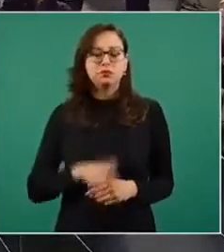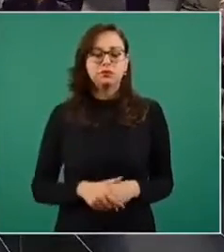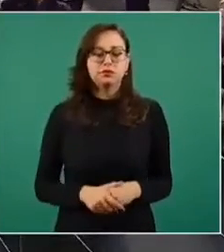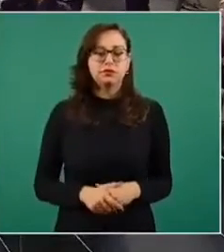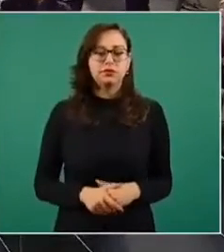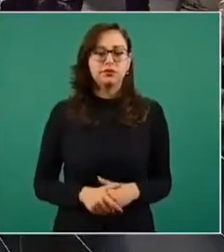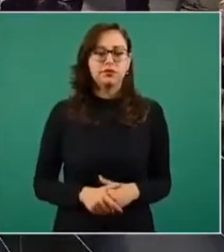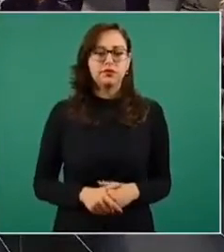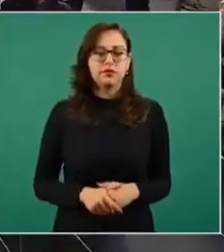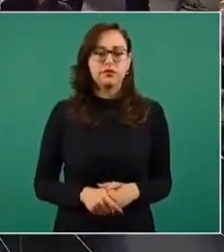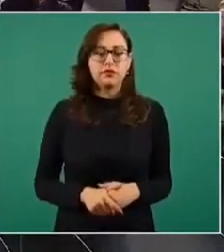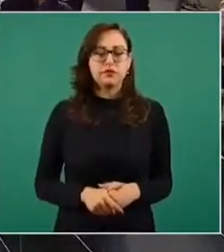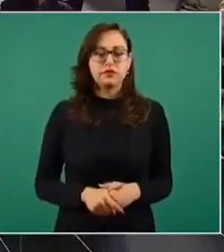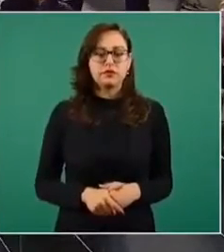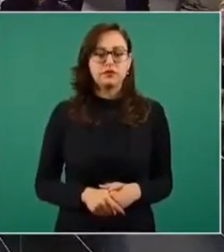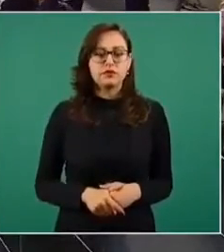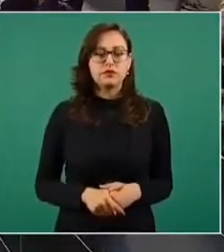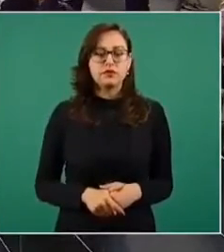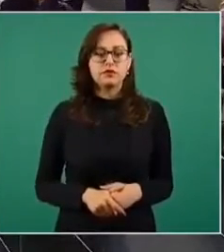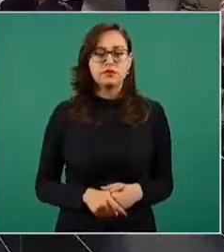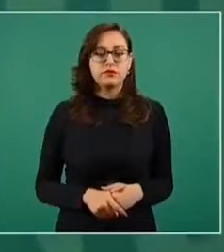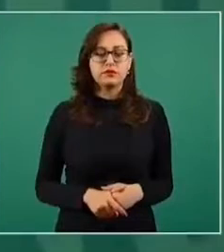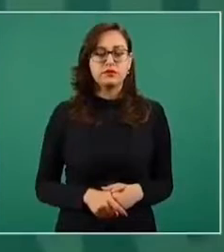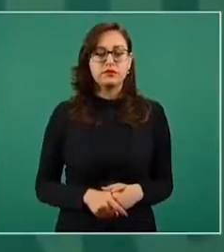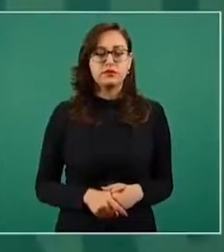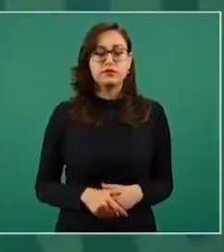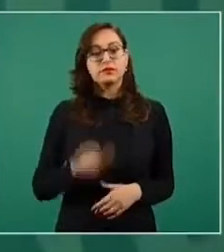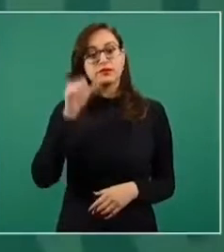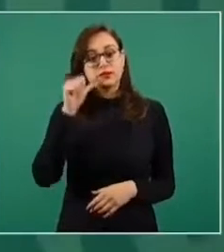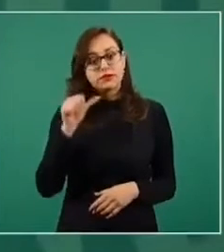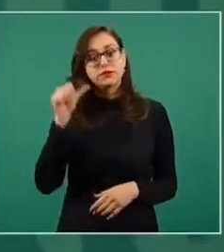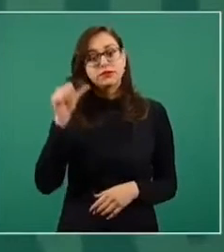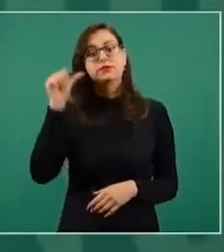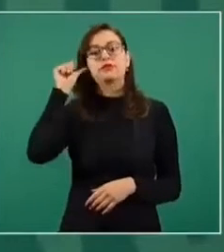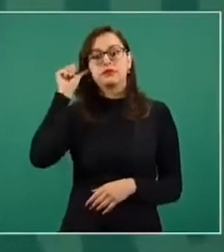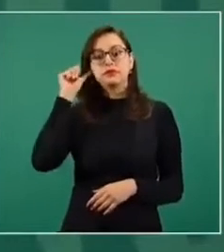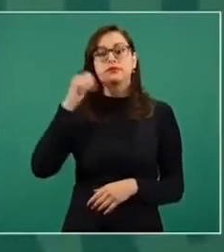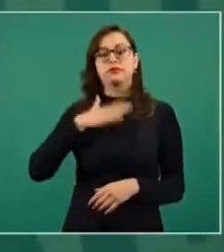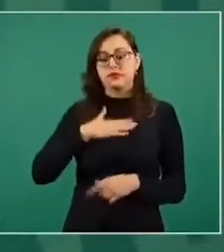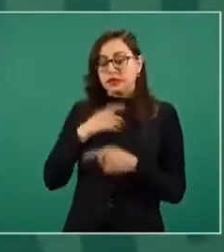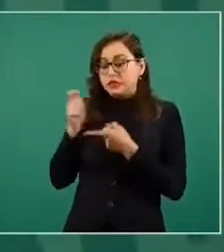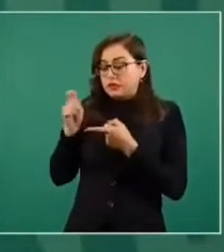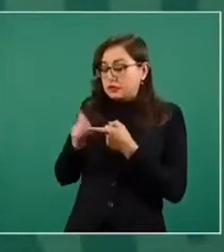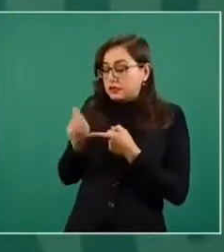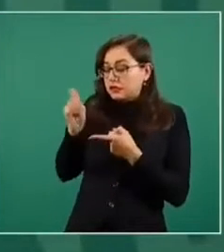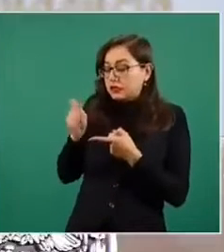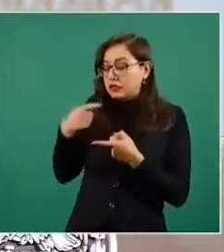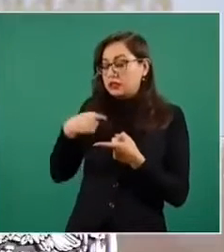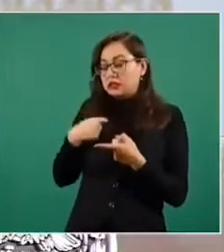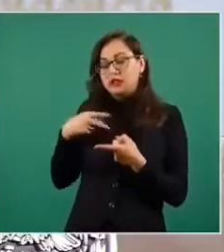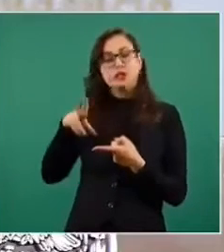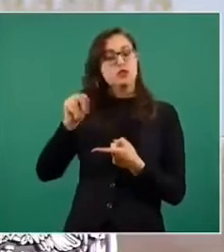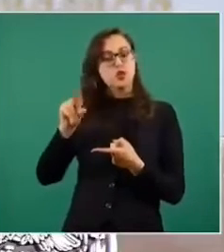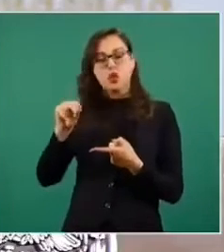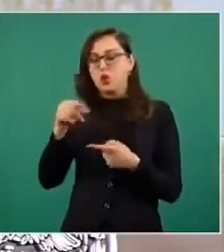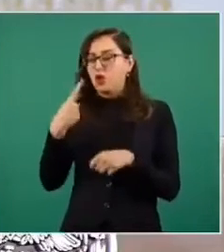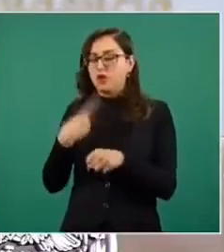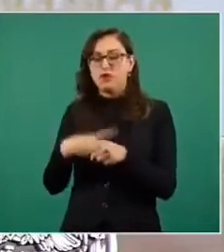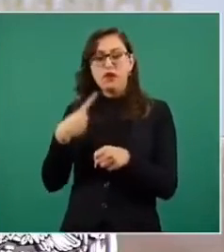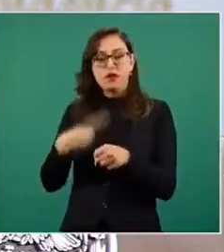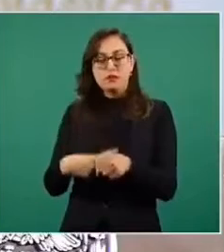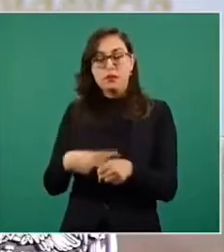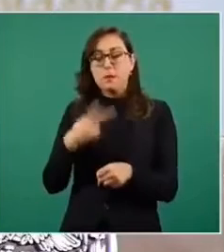López Obrador en las mañaneras, dado que el presidente se encuentra en Palacio Nacional tratándose de recuperar del coronavirus.